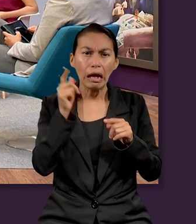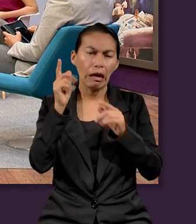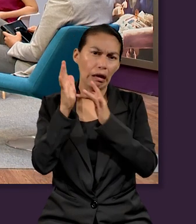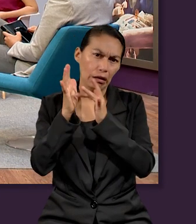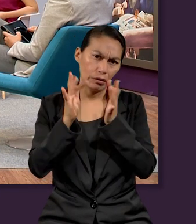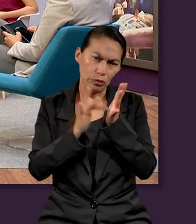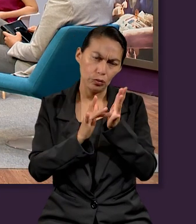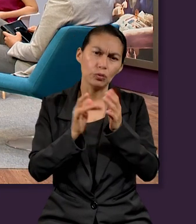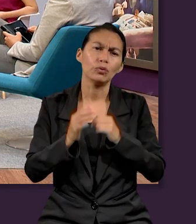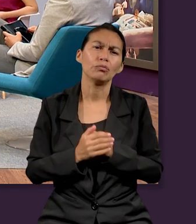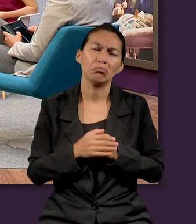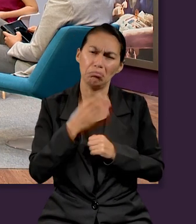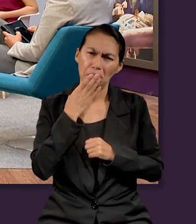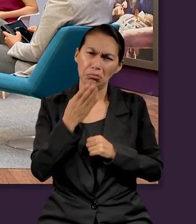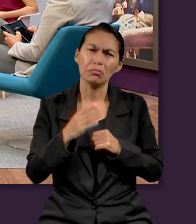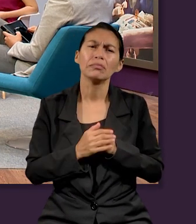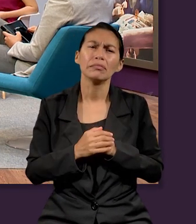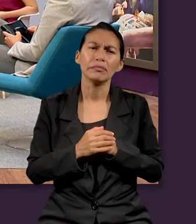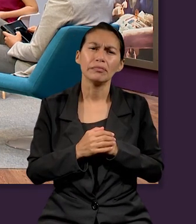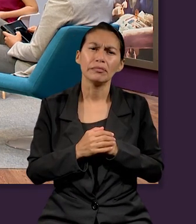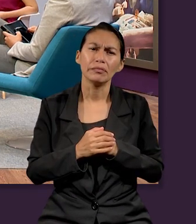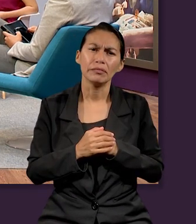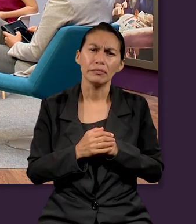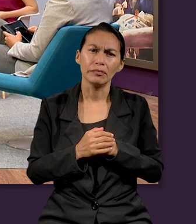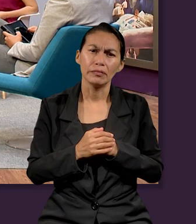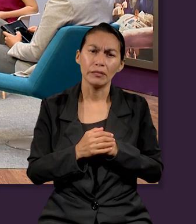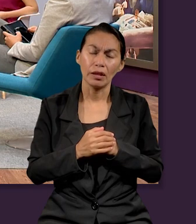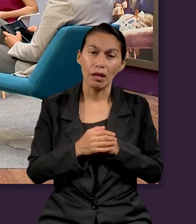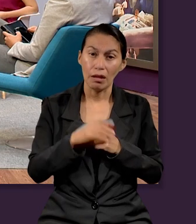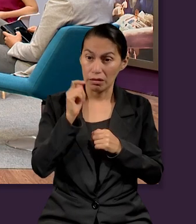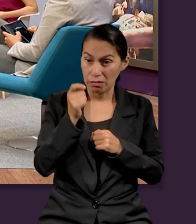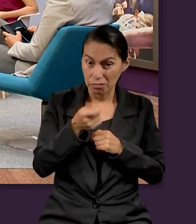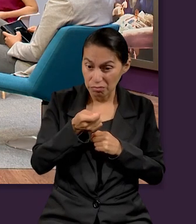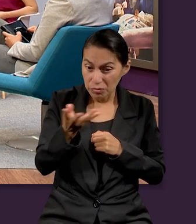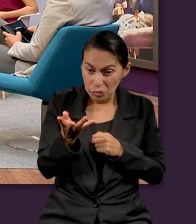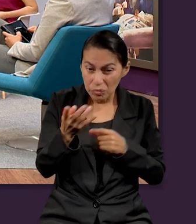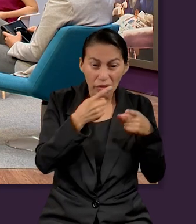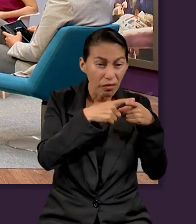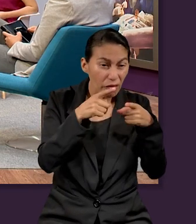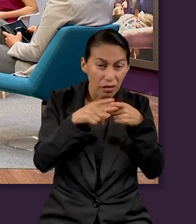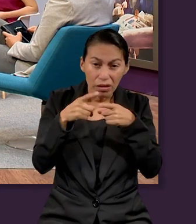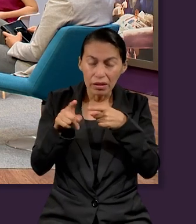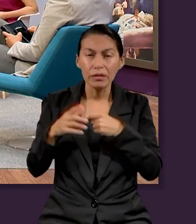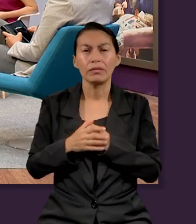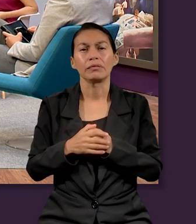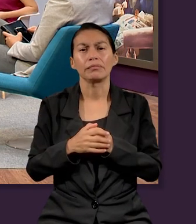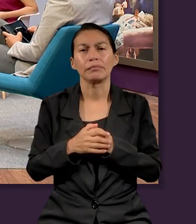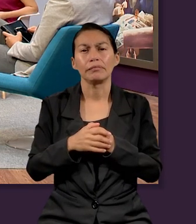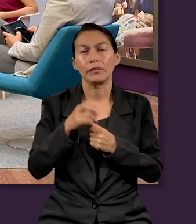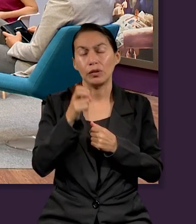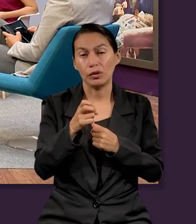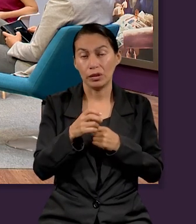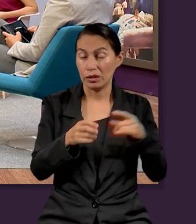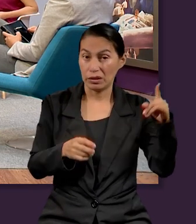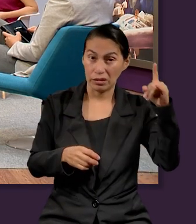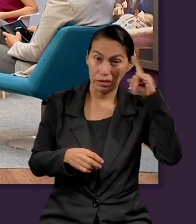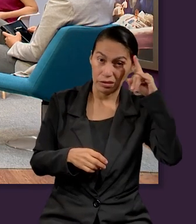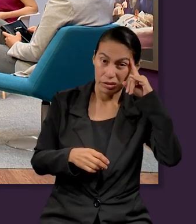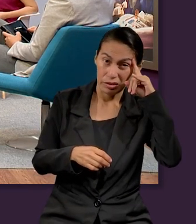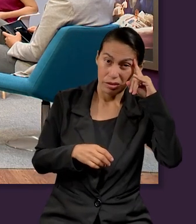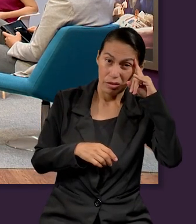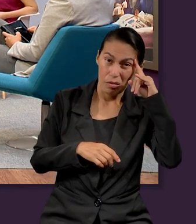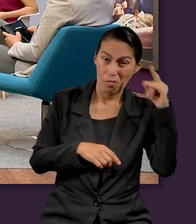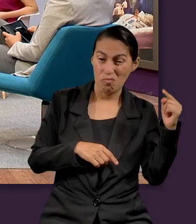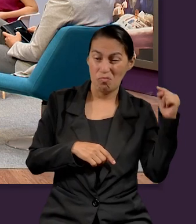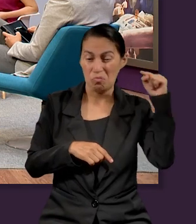es el hijo varón? Jesús. Muy bien, Jesús. Hay distintos simbolismos. Y entonces